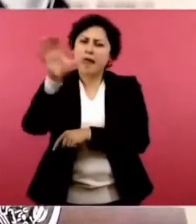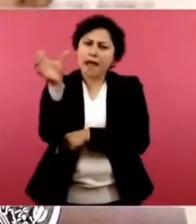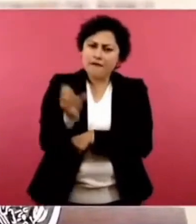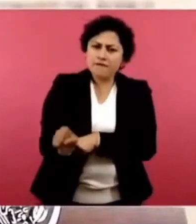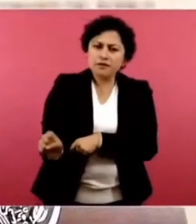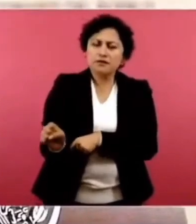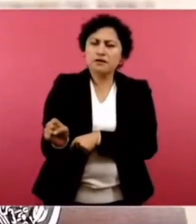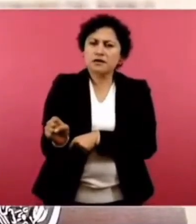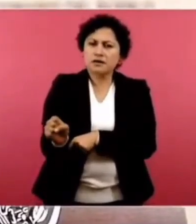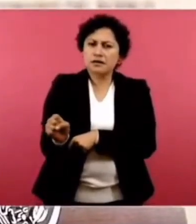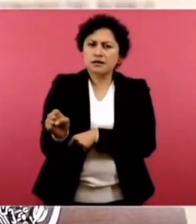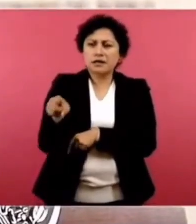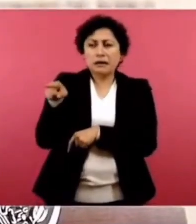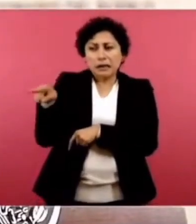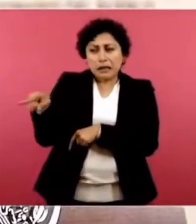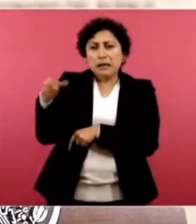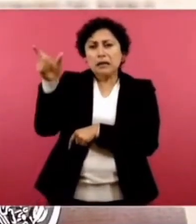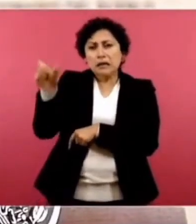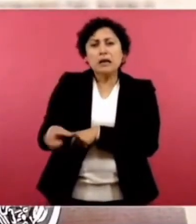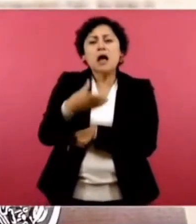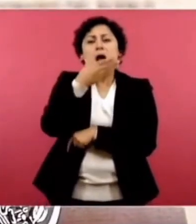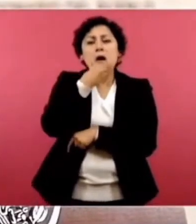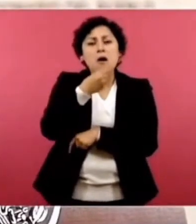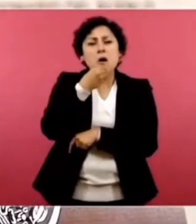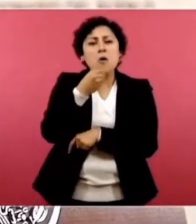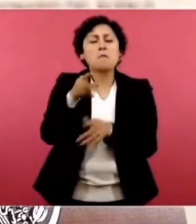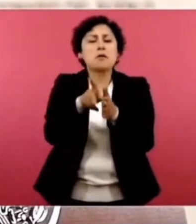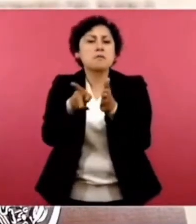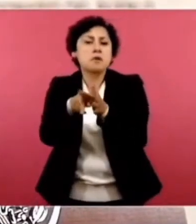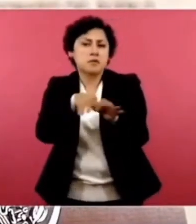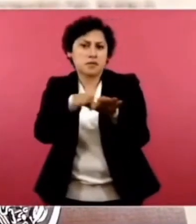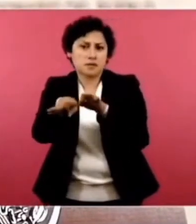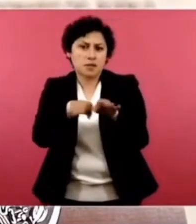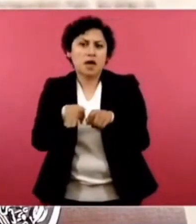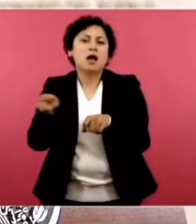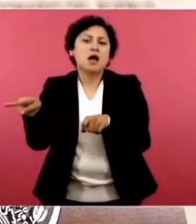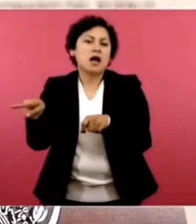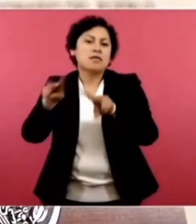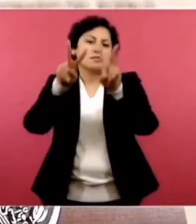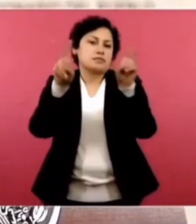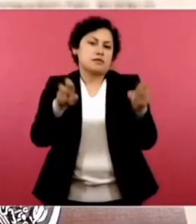Era periodista enviado de guerra.